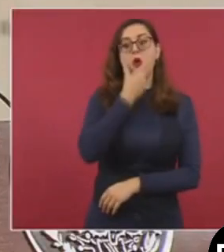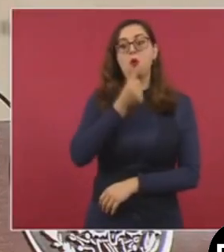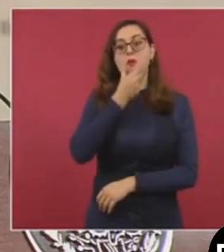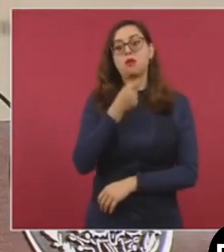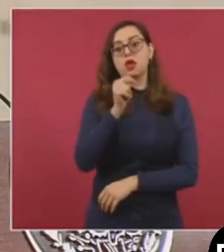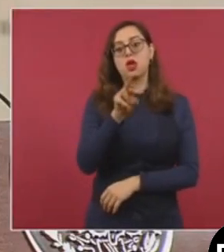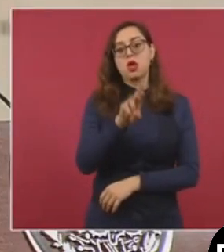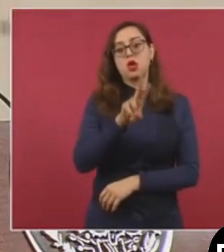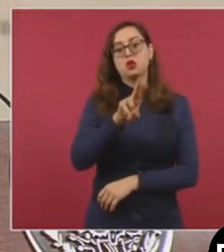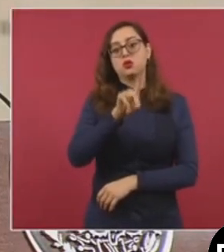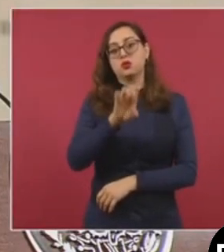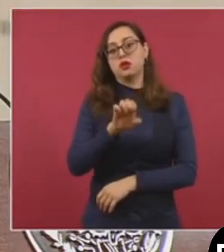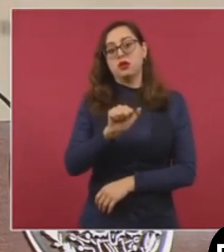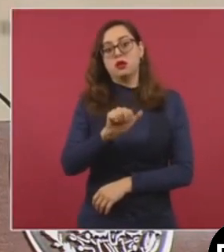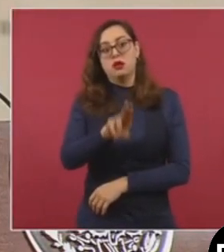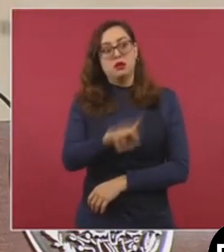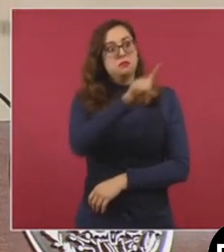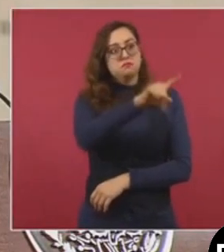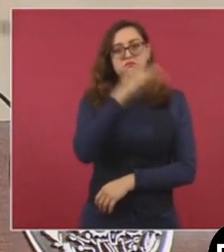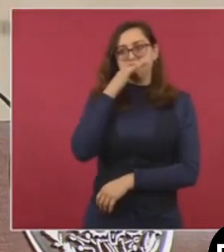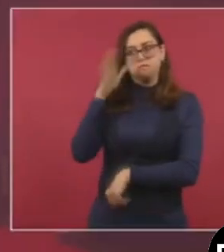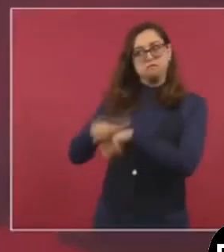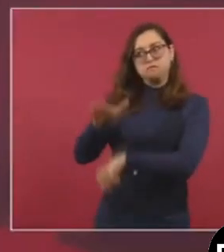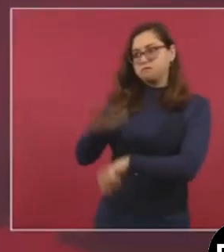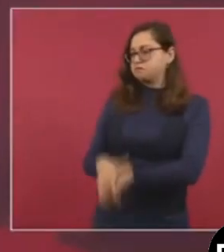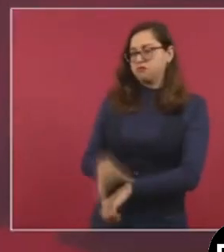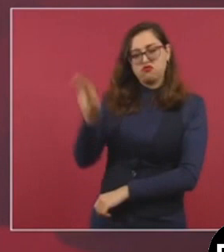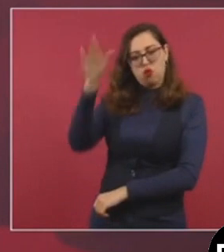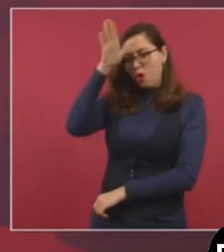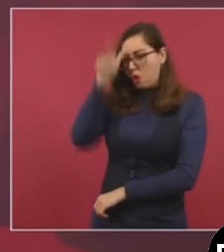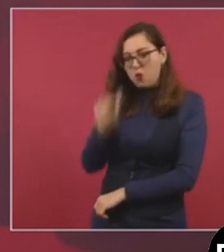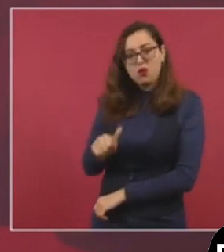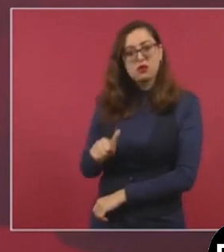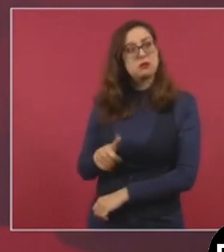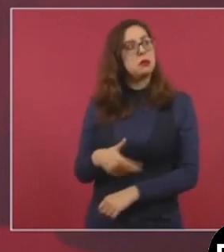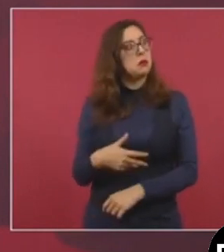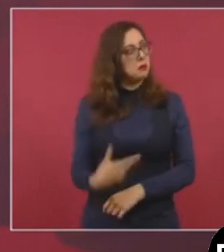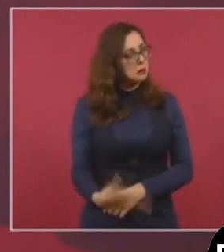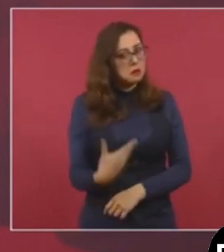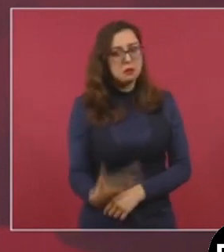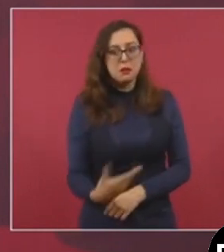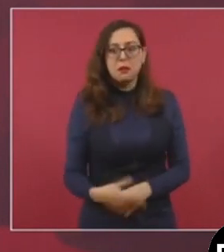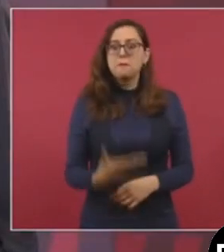en contra de lo sucedido en Perú